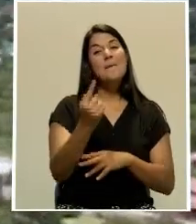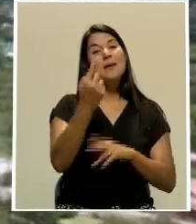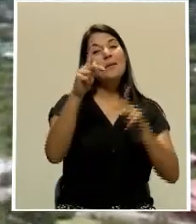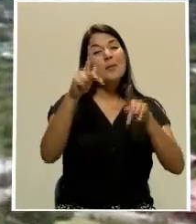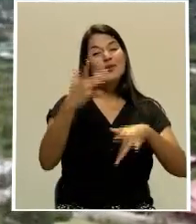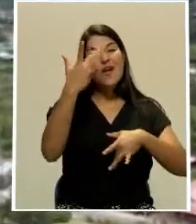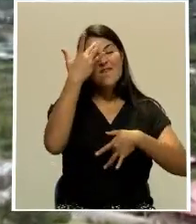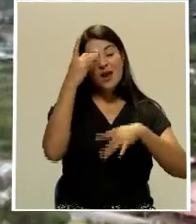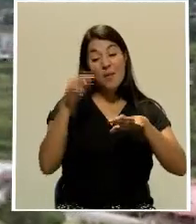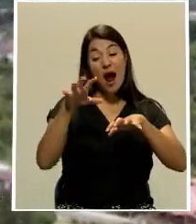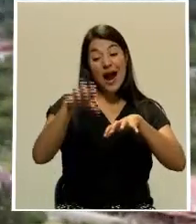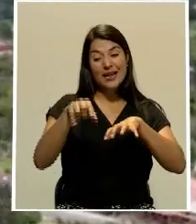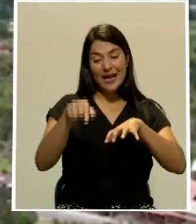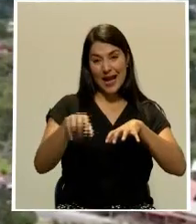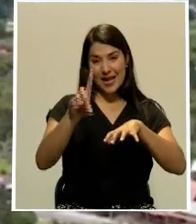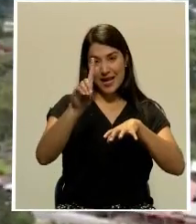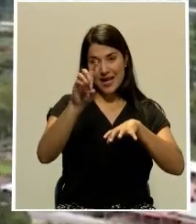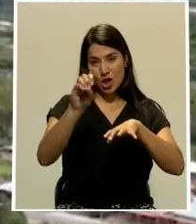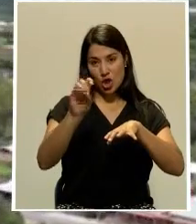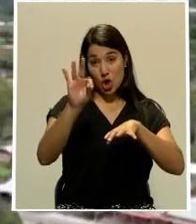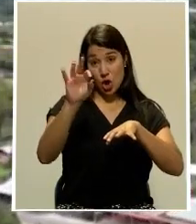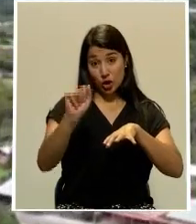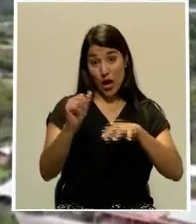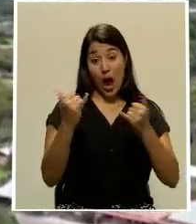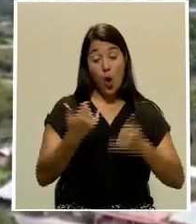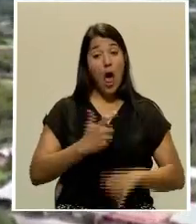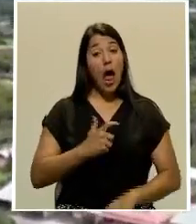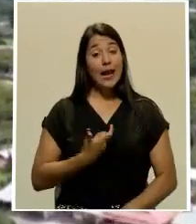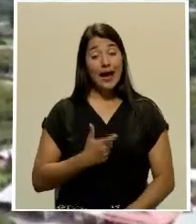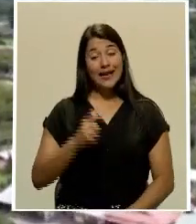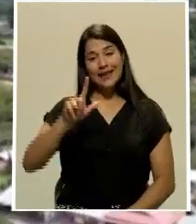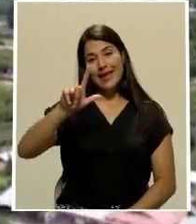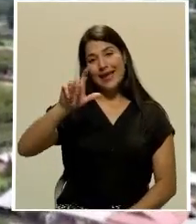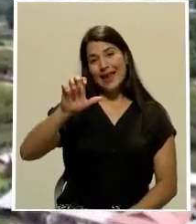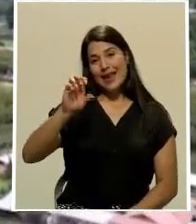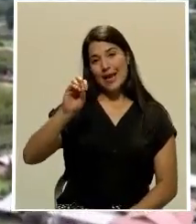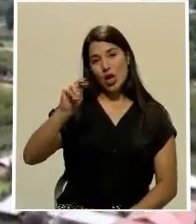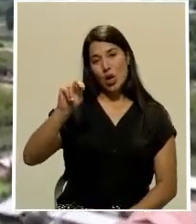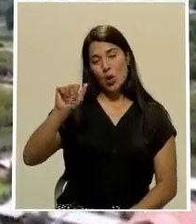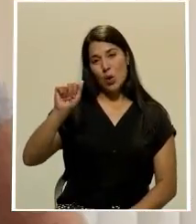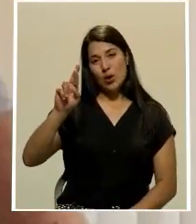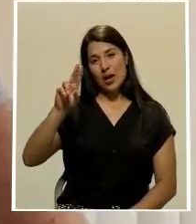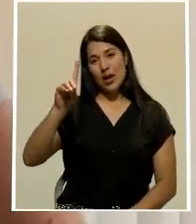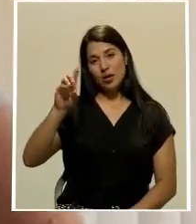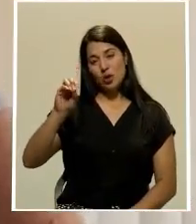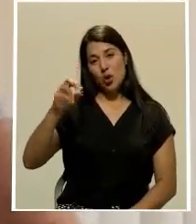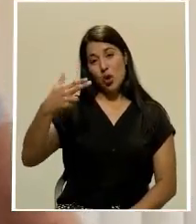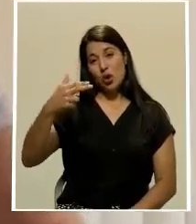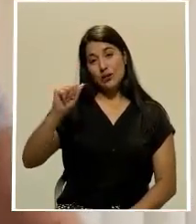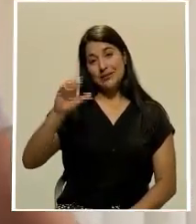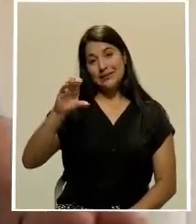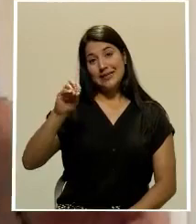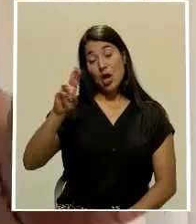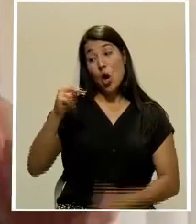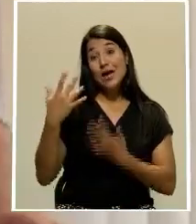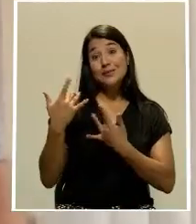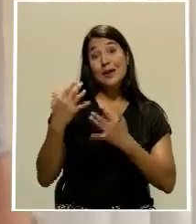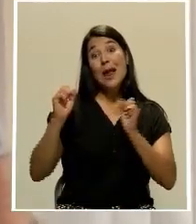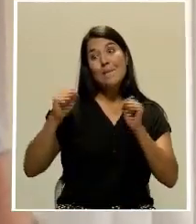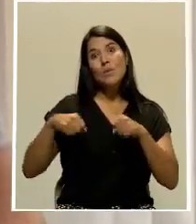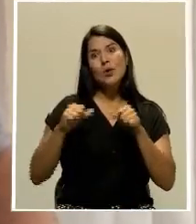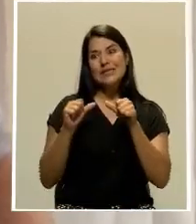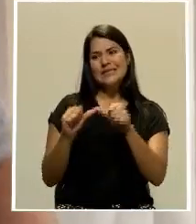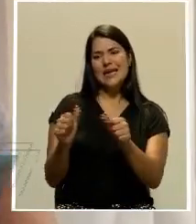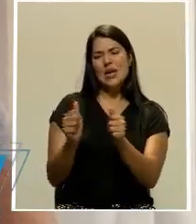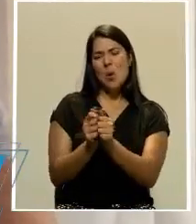alcalde de Dota, Leonardo Chacón, espera que este cantón siga teniendo una tasa baja de contagios. ¿Cómo recibimos la noticia